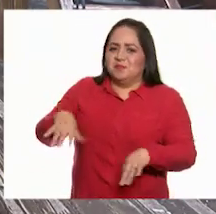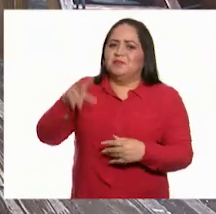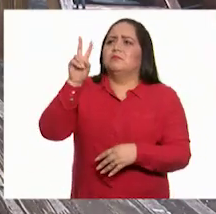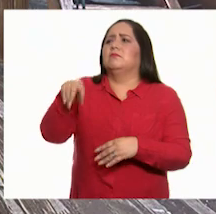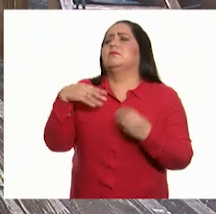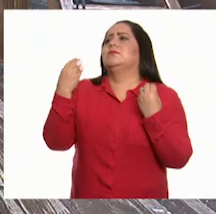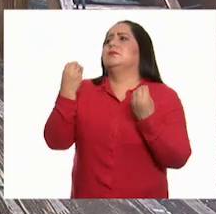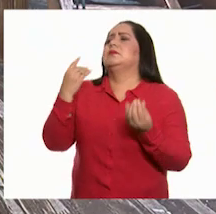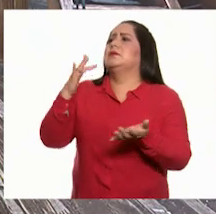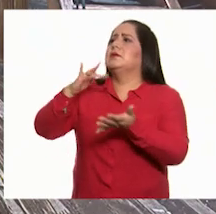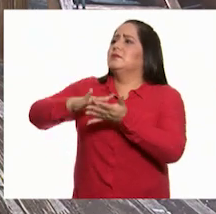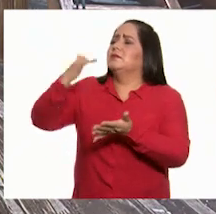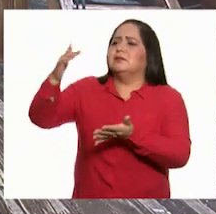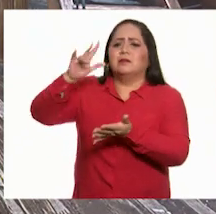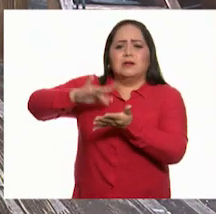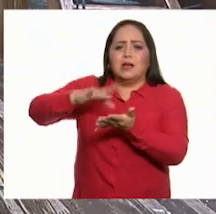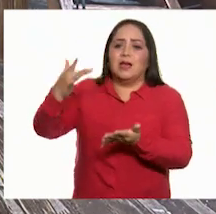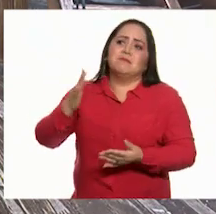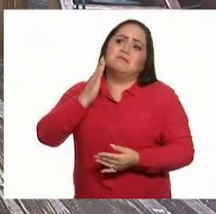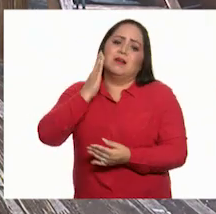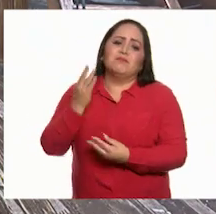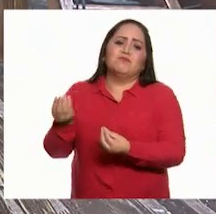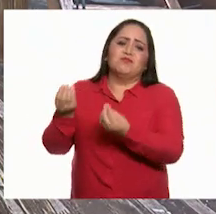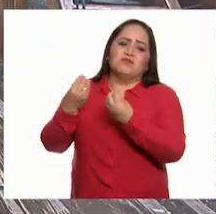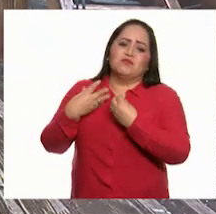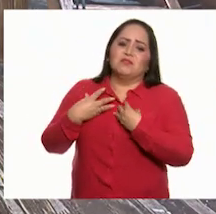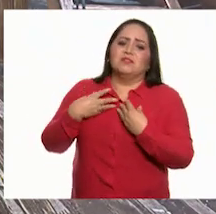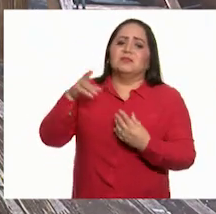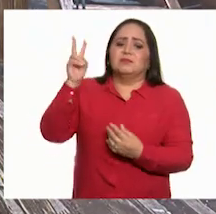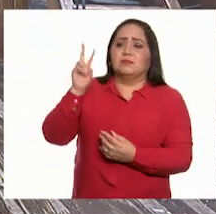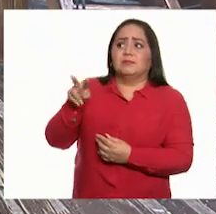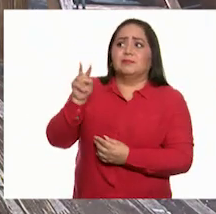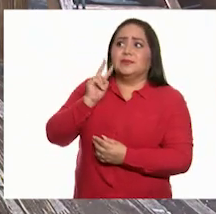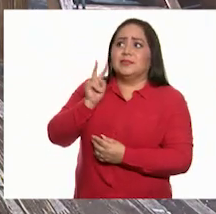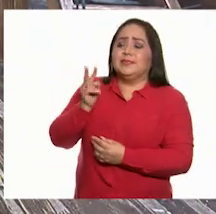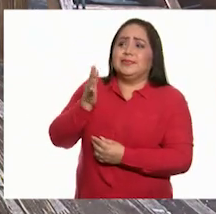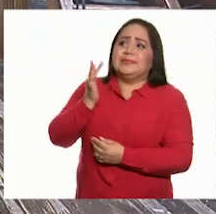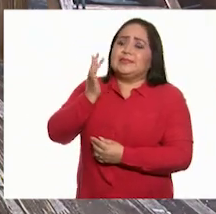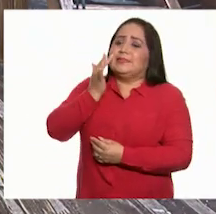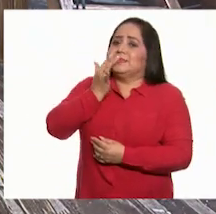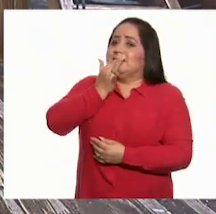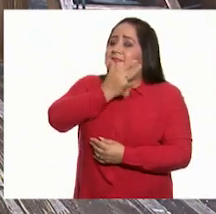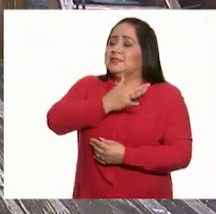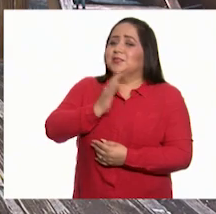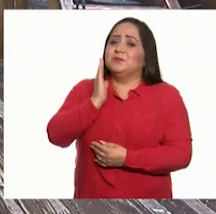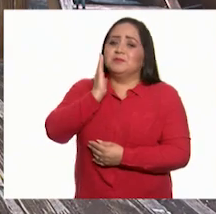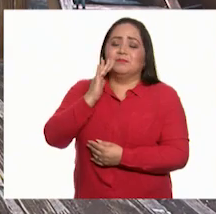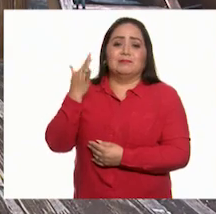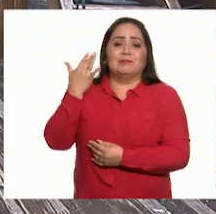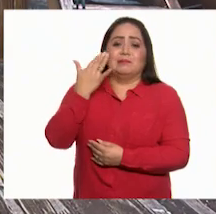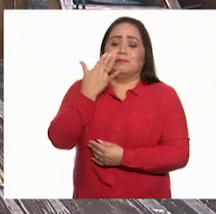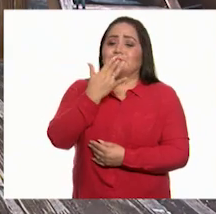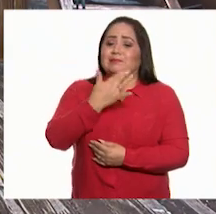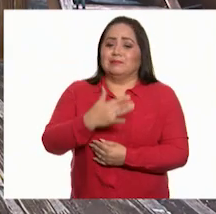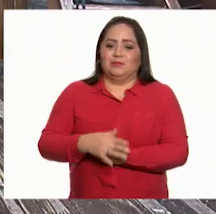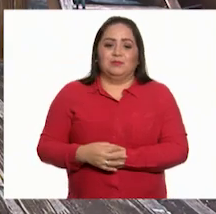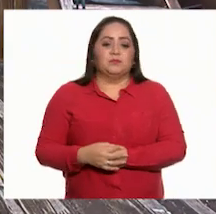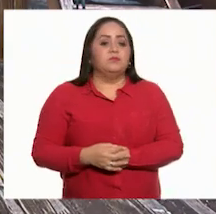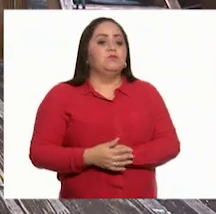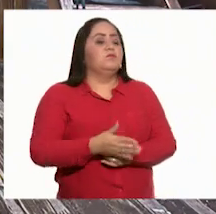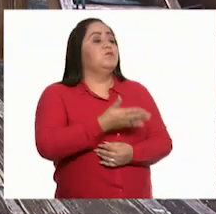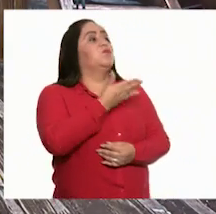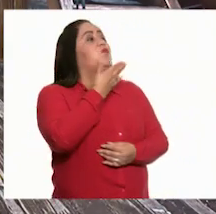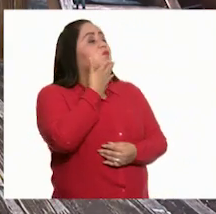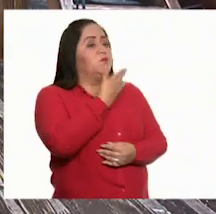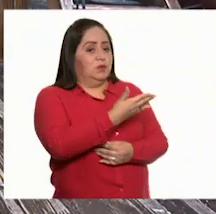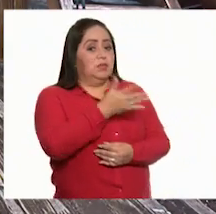¡Muchas gracias! ¡Gracias por la manzana! ¡Uy! ¡Se ve! ¡Deliciosa! Muy bien.